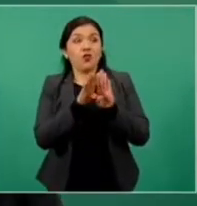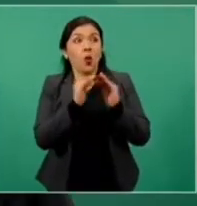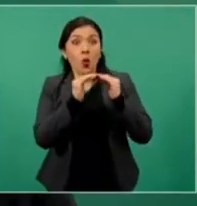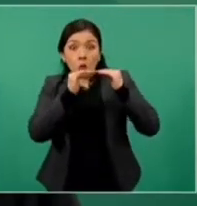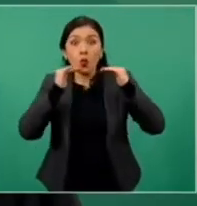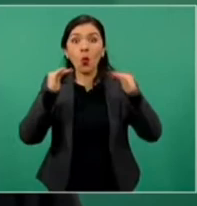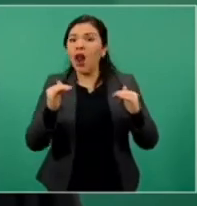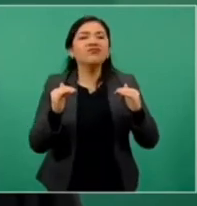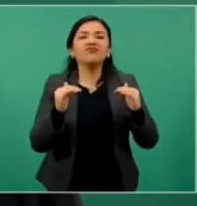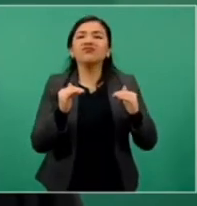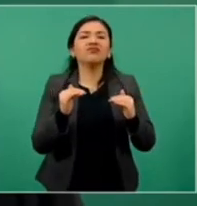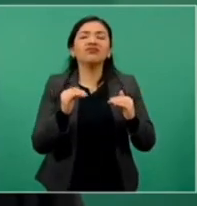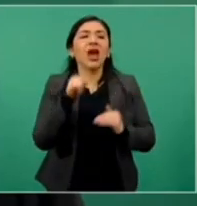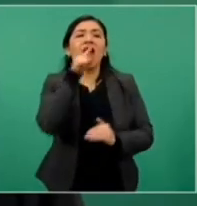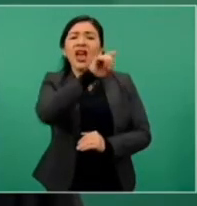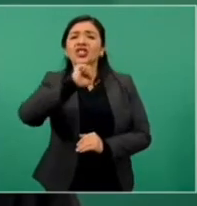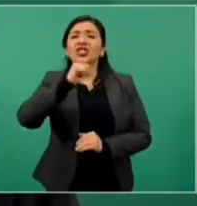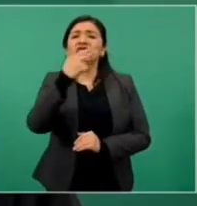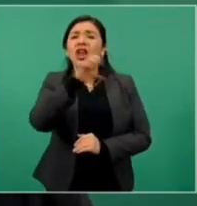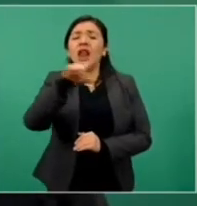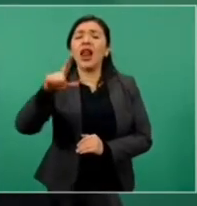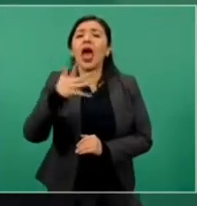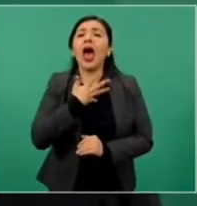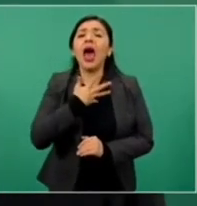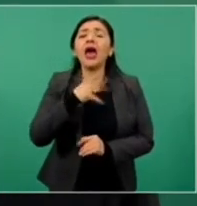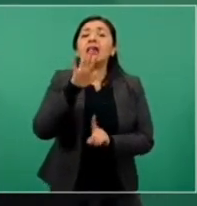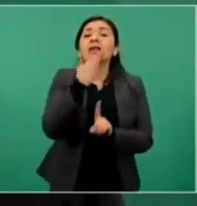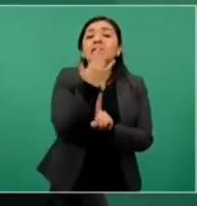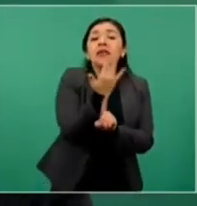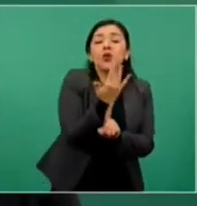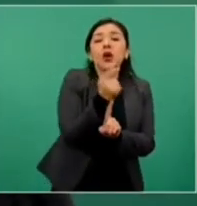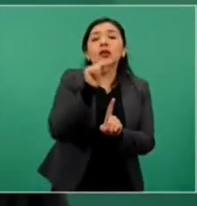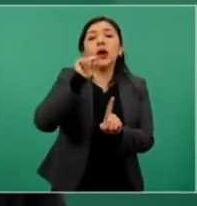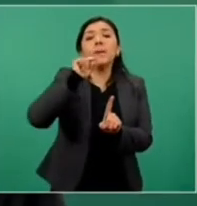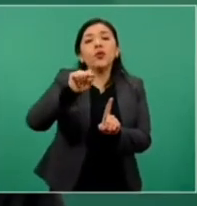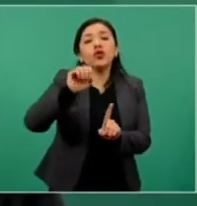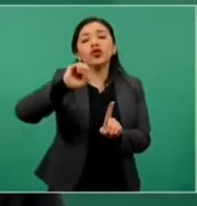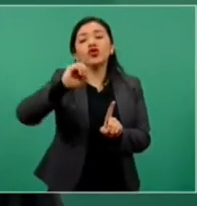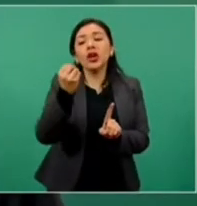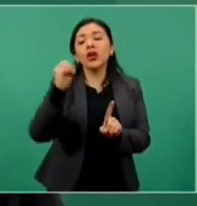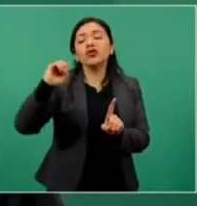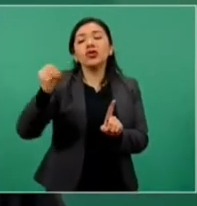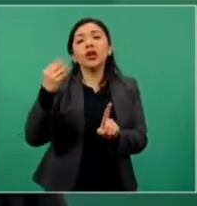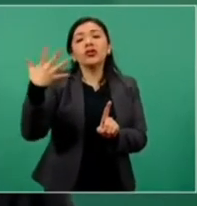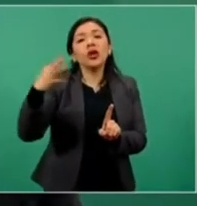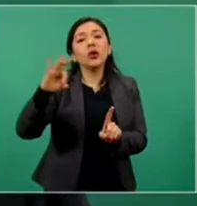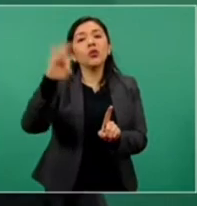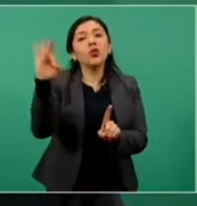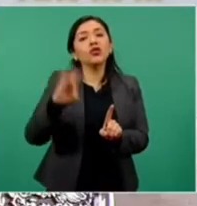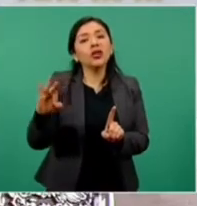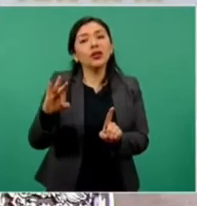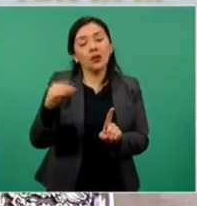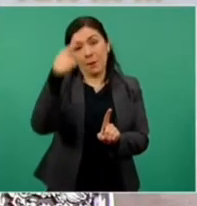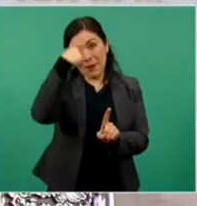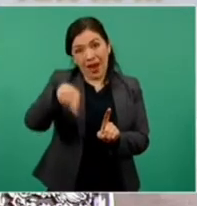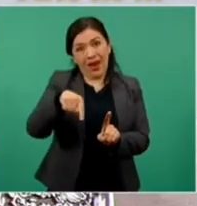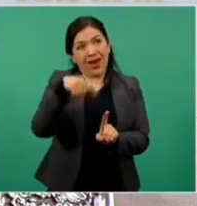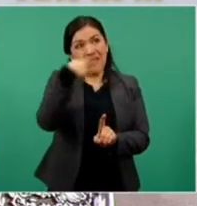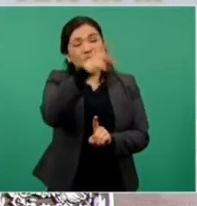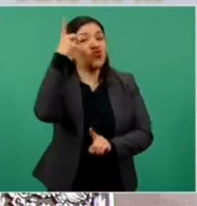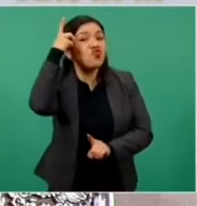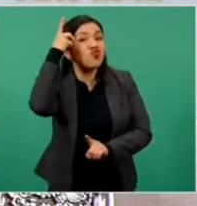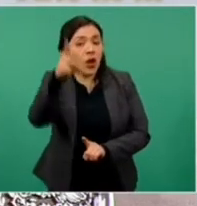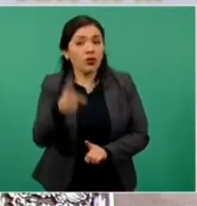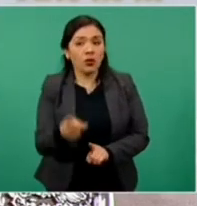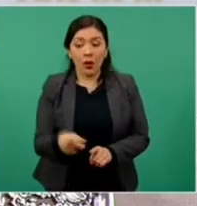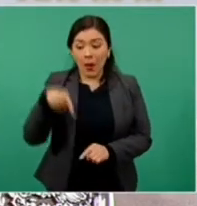Shell poseía el 50.005 por ciento de las acciones y